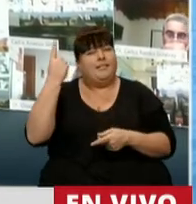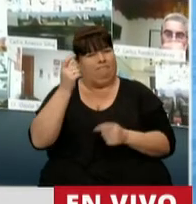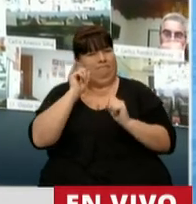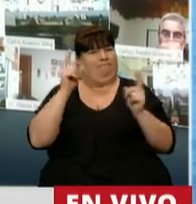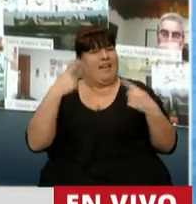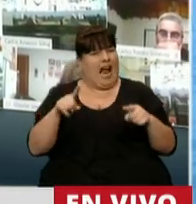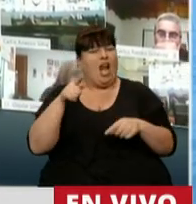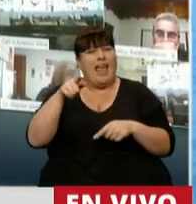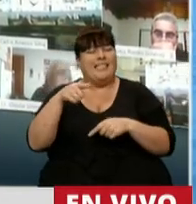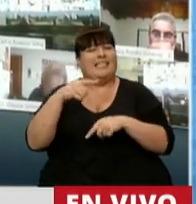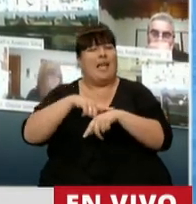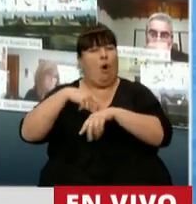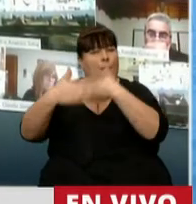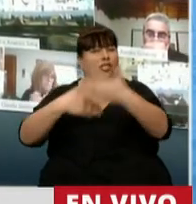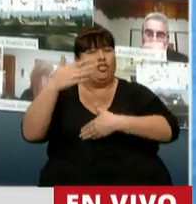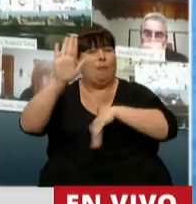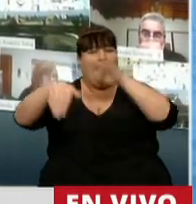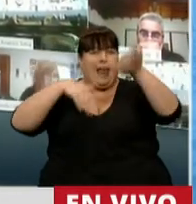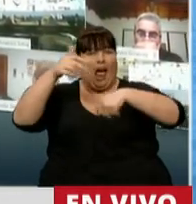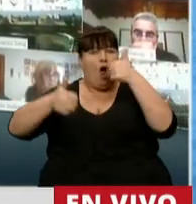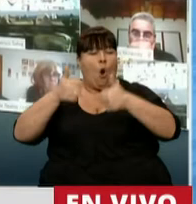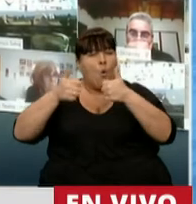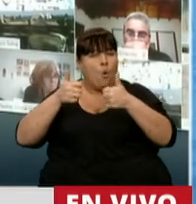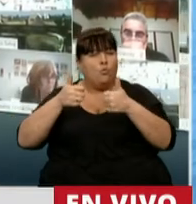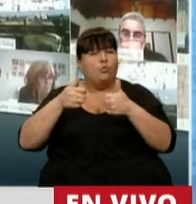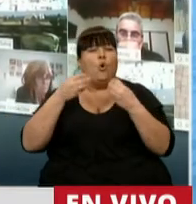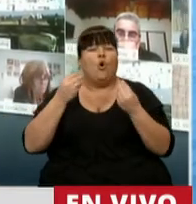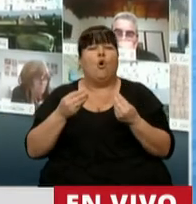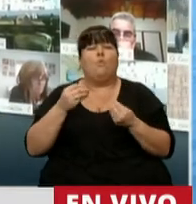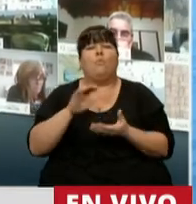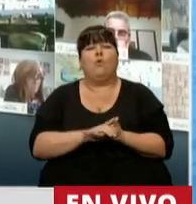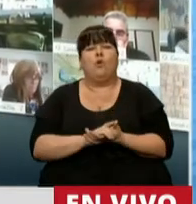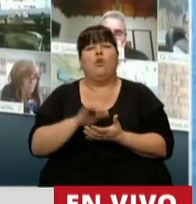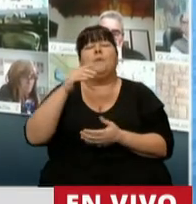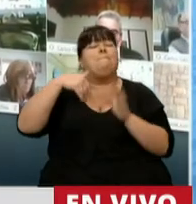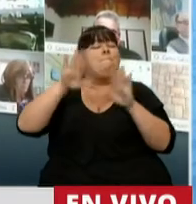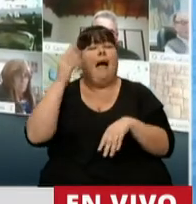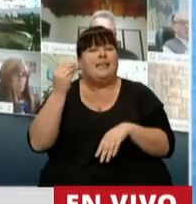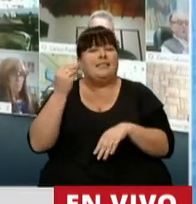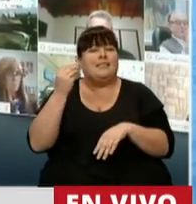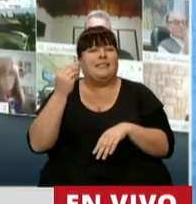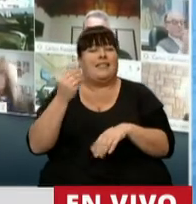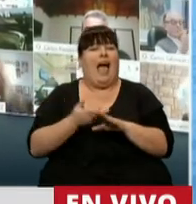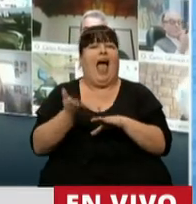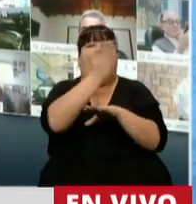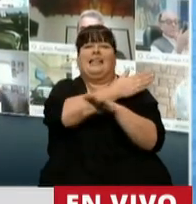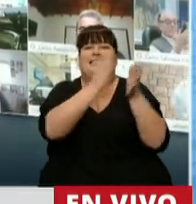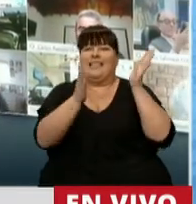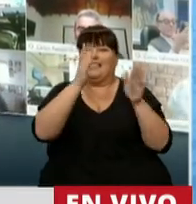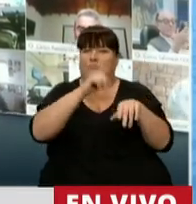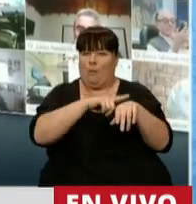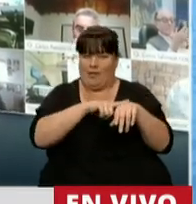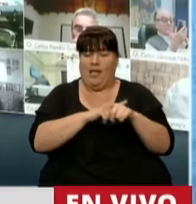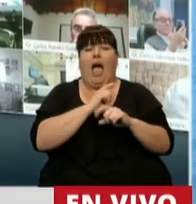es que ese proceso concursal se dio sobre todo en el anterior periodo.